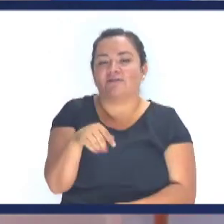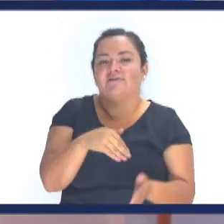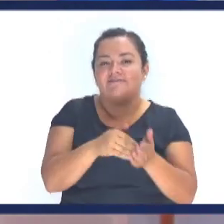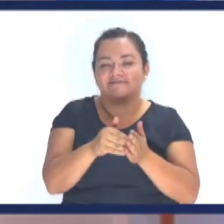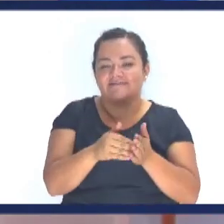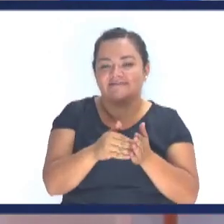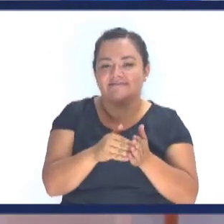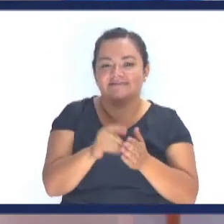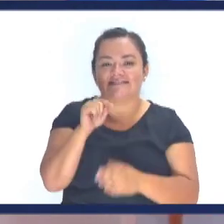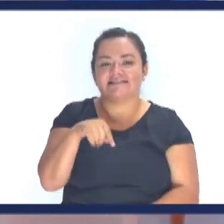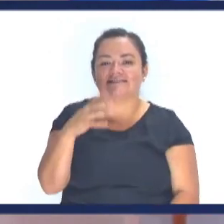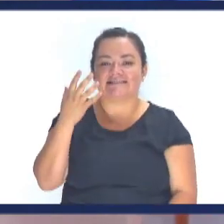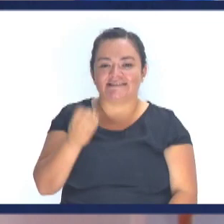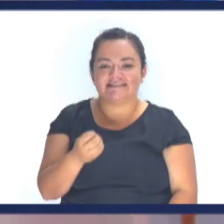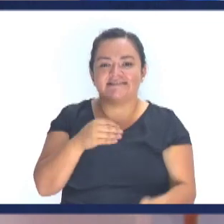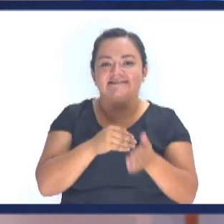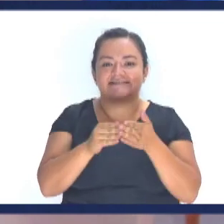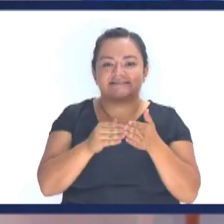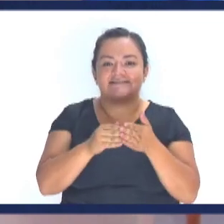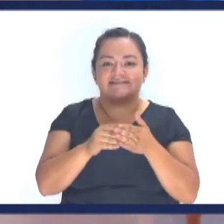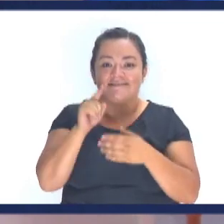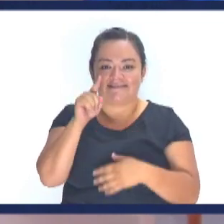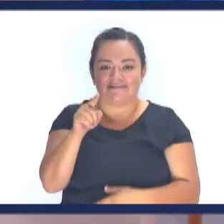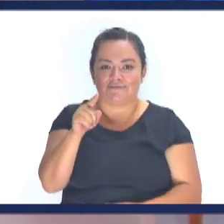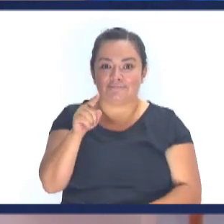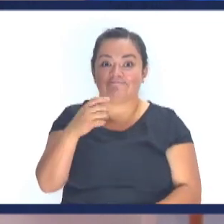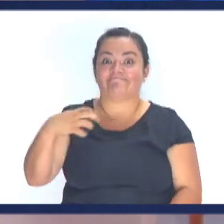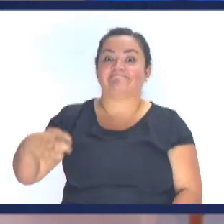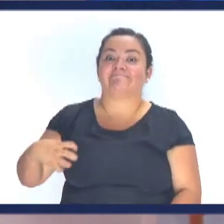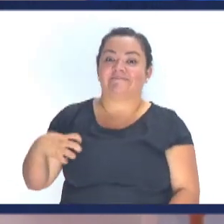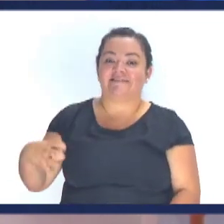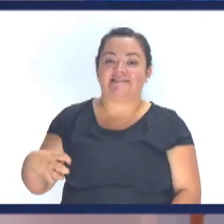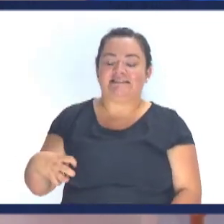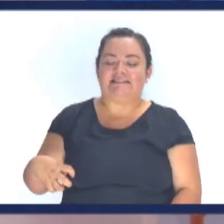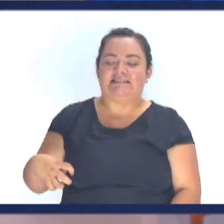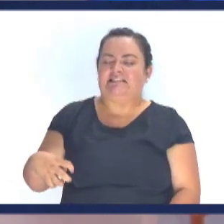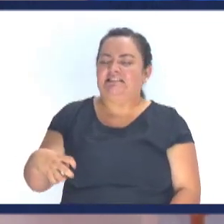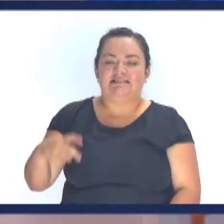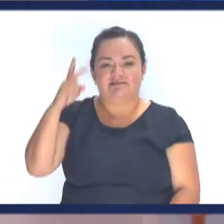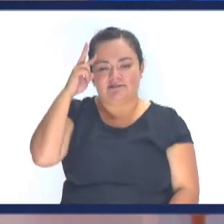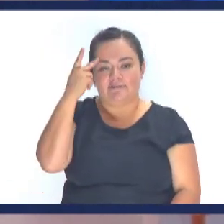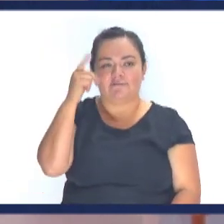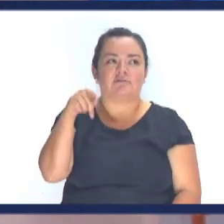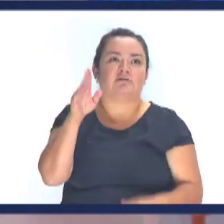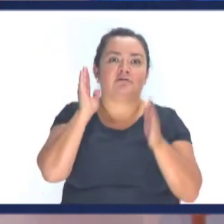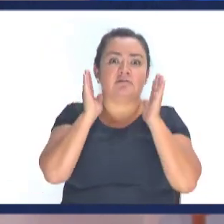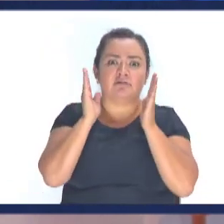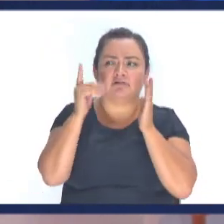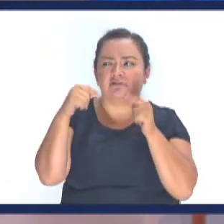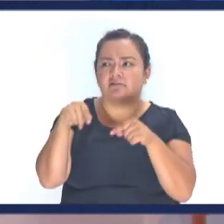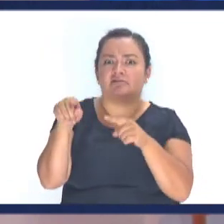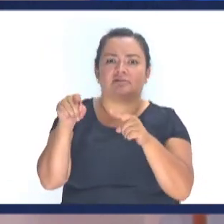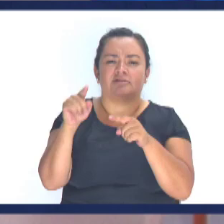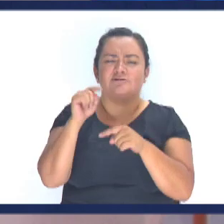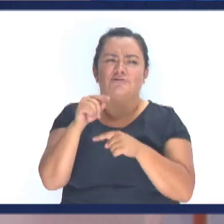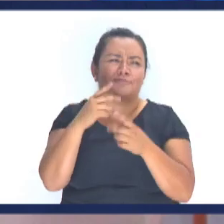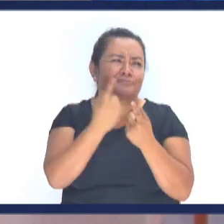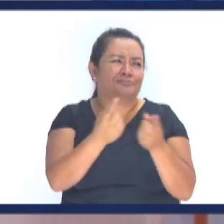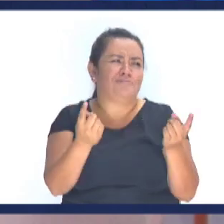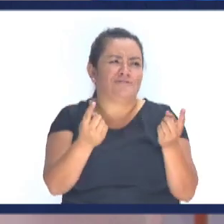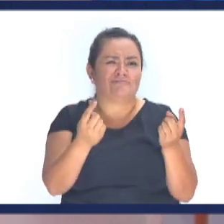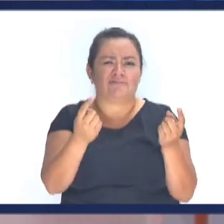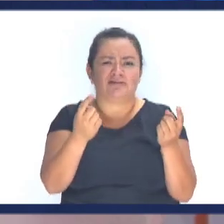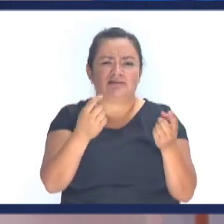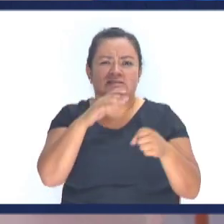de hoy Queridos A partir de este momento Si te toman del pelo Es porque te gusta hacerlo A partir de hoy Si tienes ese montón De